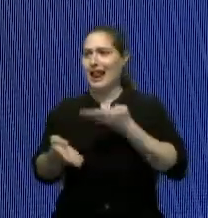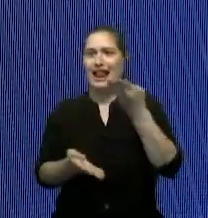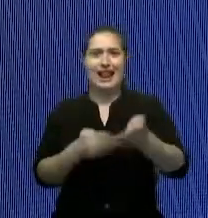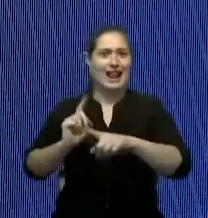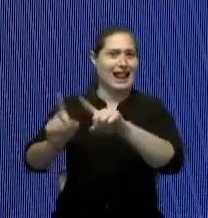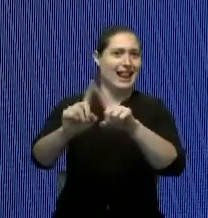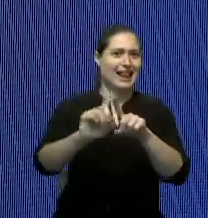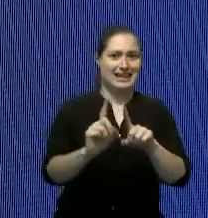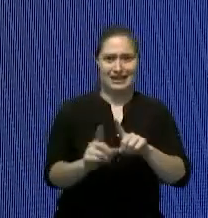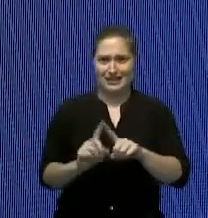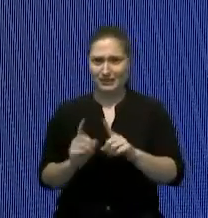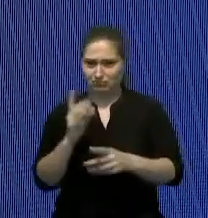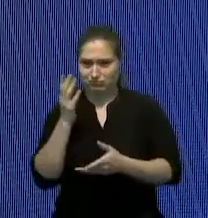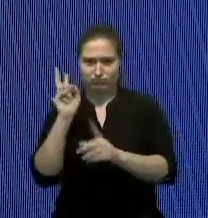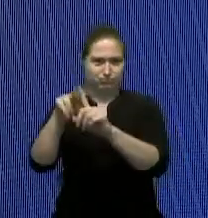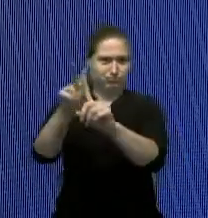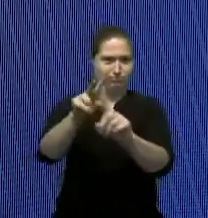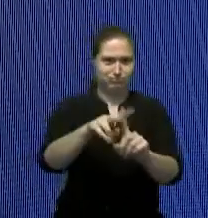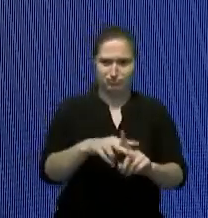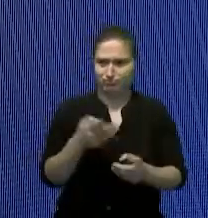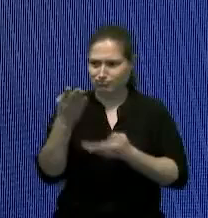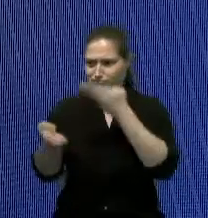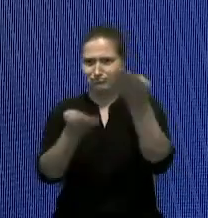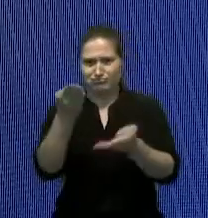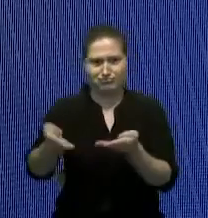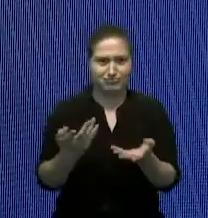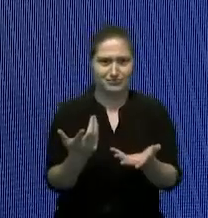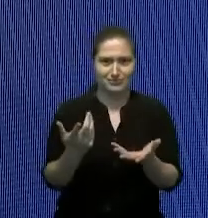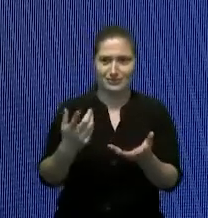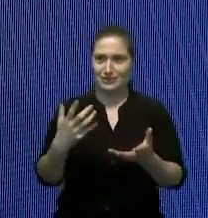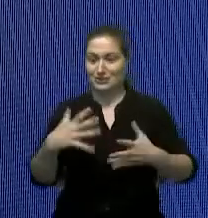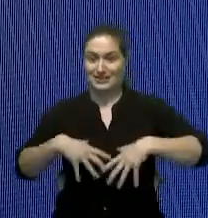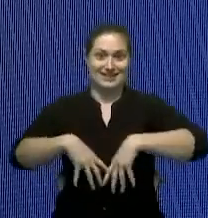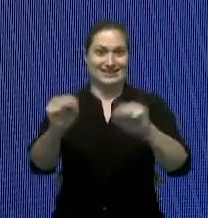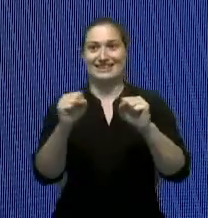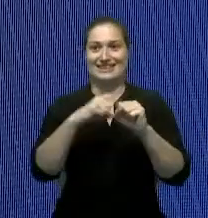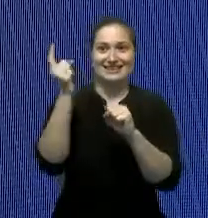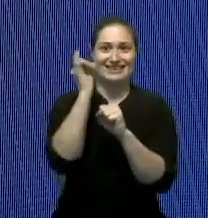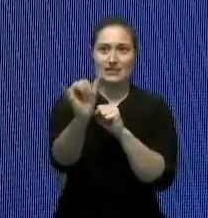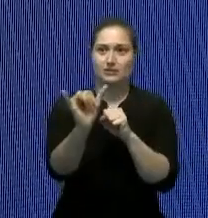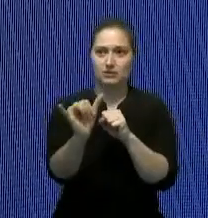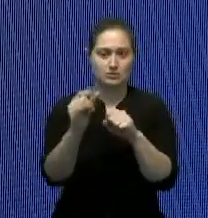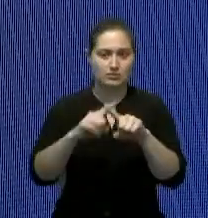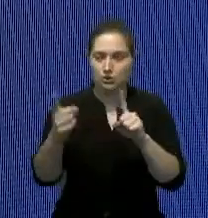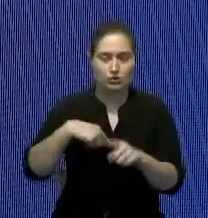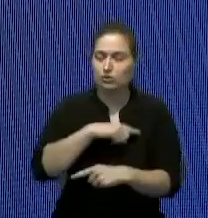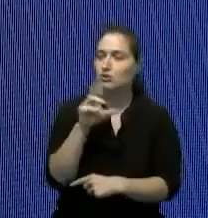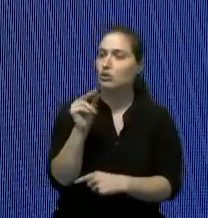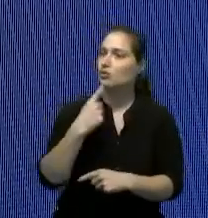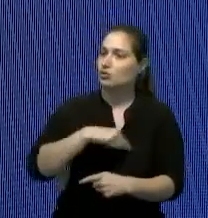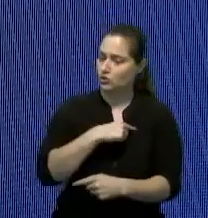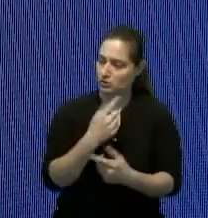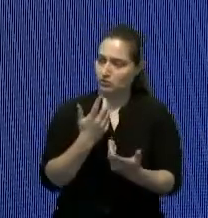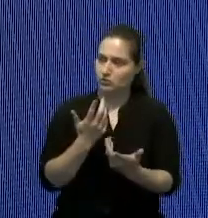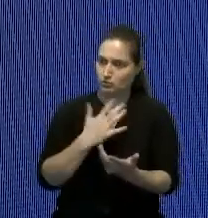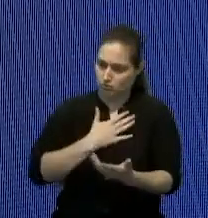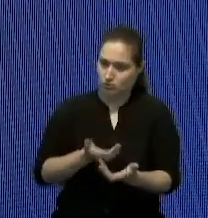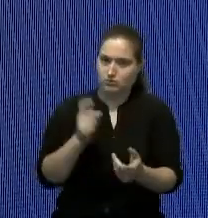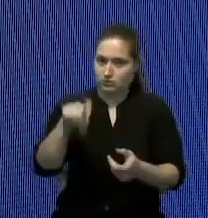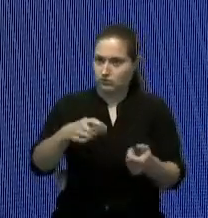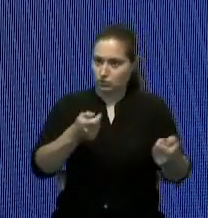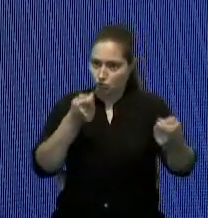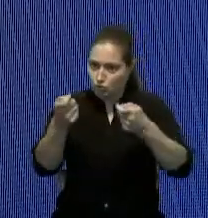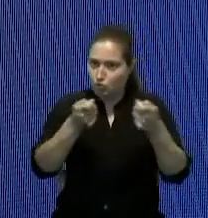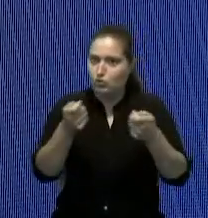a nosotros mismos para que así realmente lo que ha afectado a la democracia en